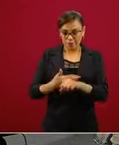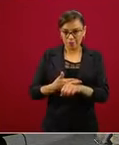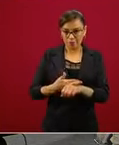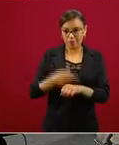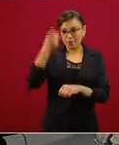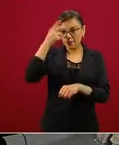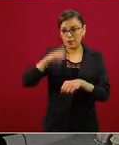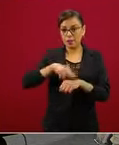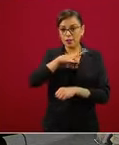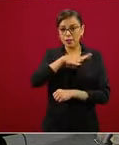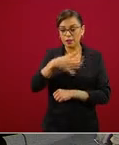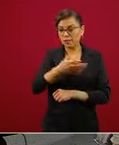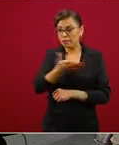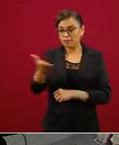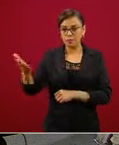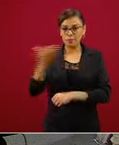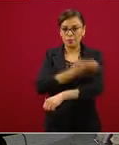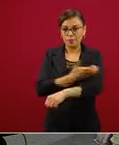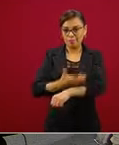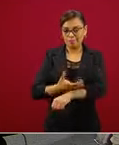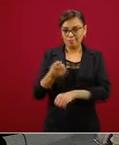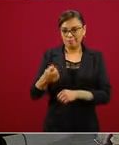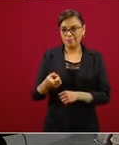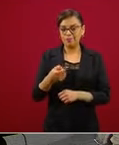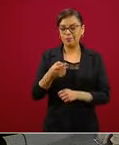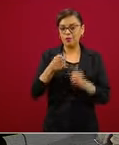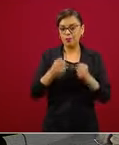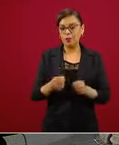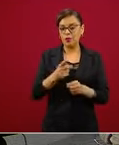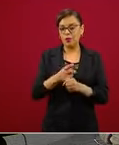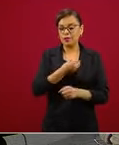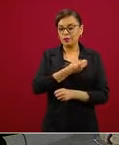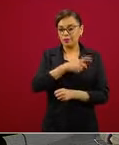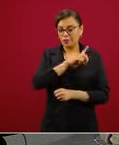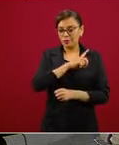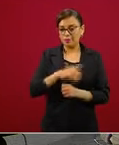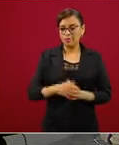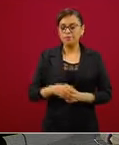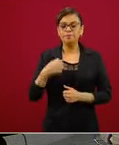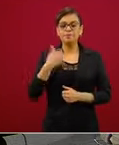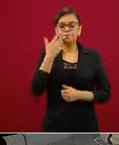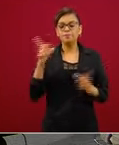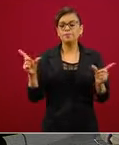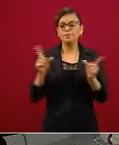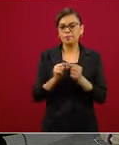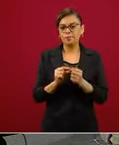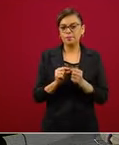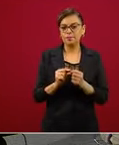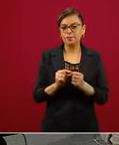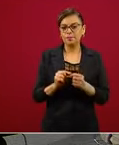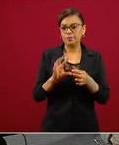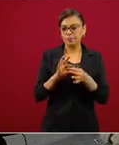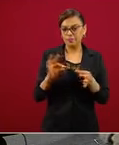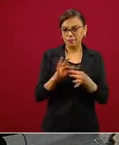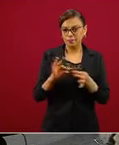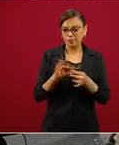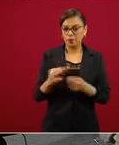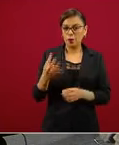de la Seguridad Social, muy buenos días tengan todas y todos ustedes. De manera sintética, quiero presentar cuatro láminas